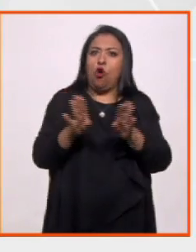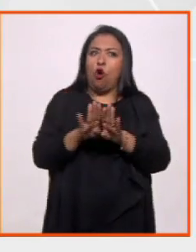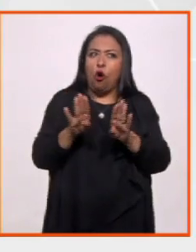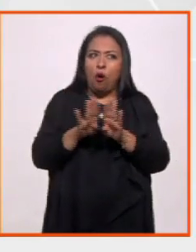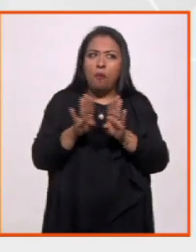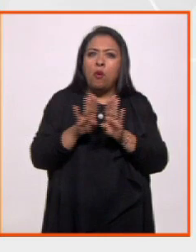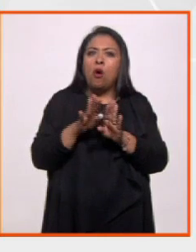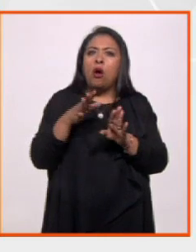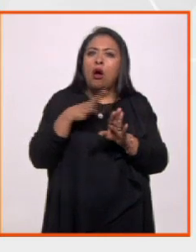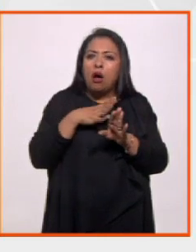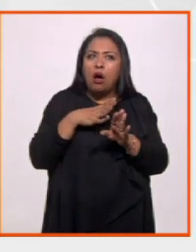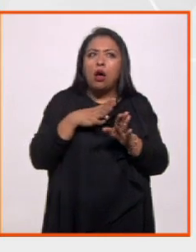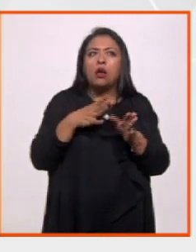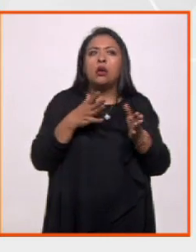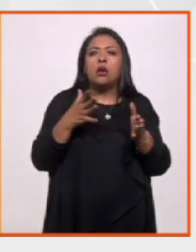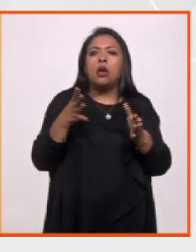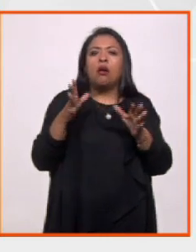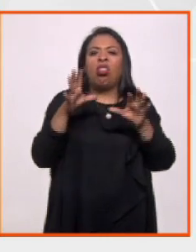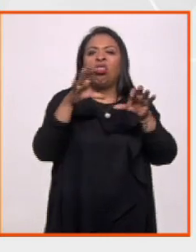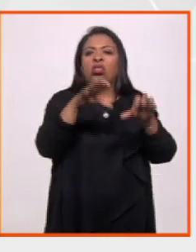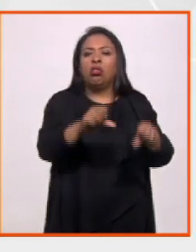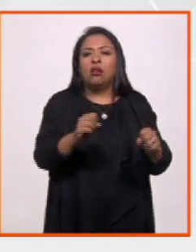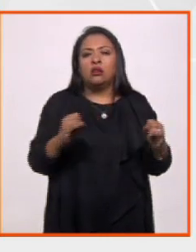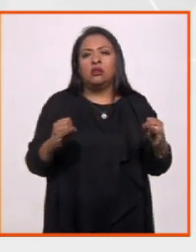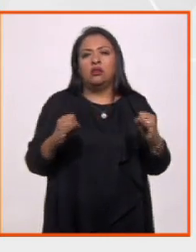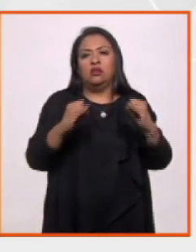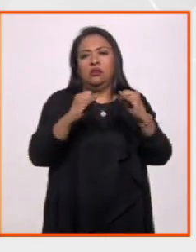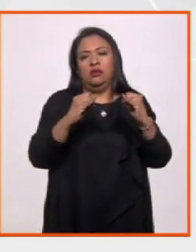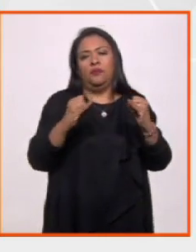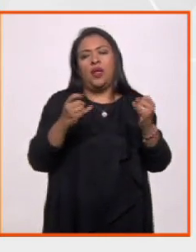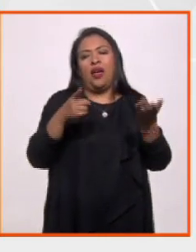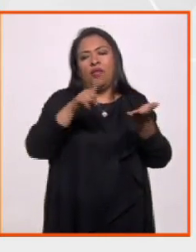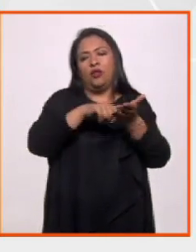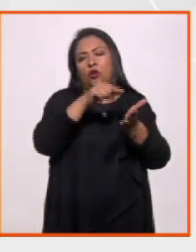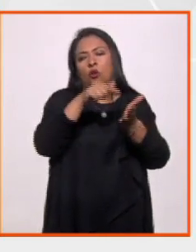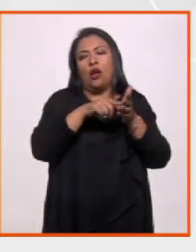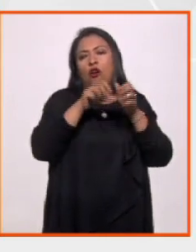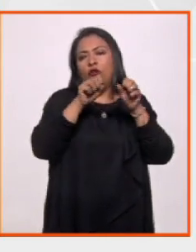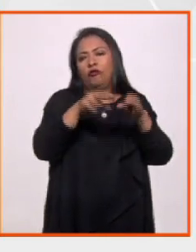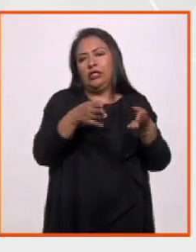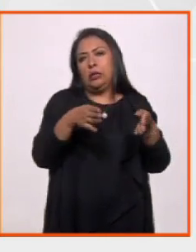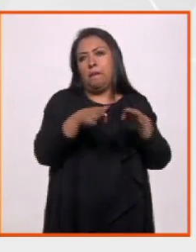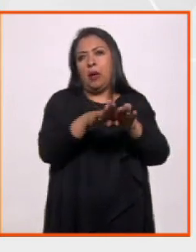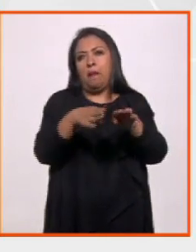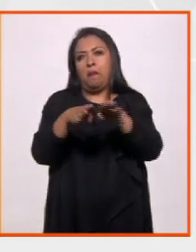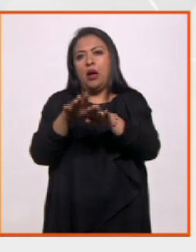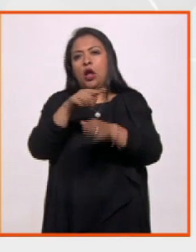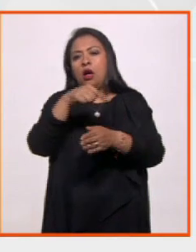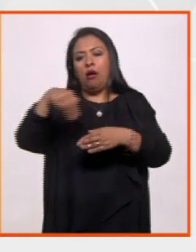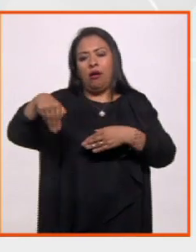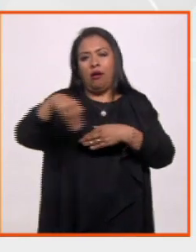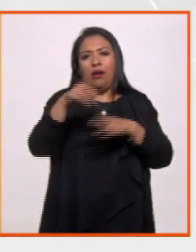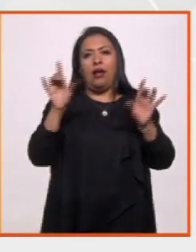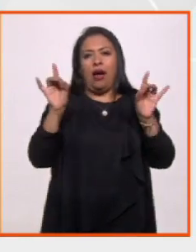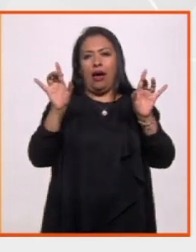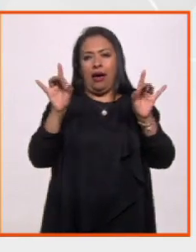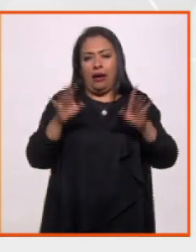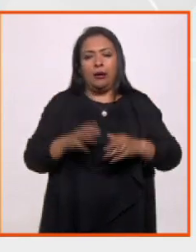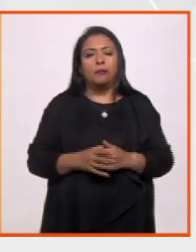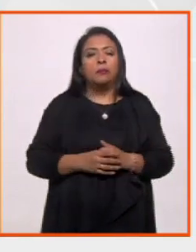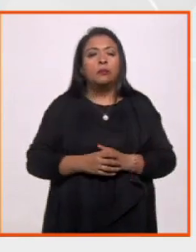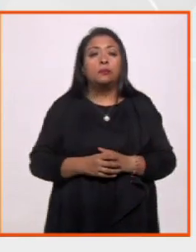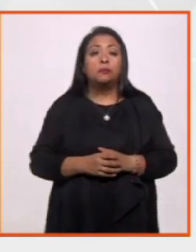se haya llevado a cabo la toma de las instalaciones de la dependencia en el Paseo de la Reforma y bueno,